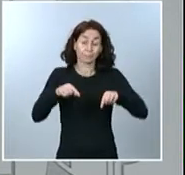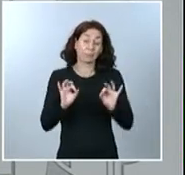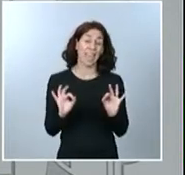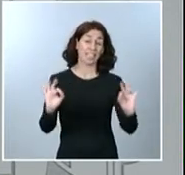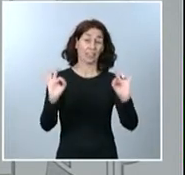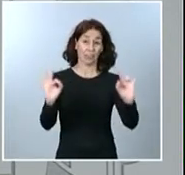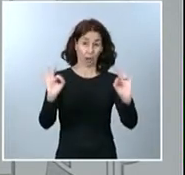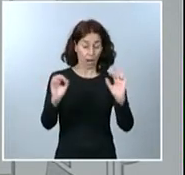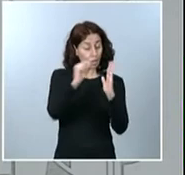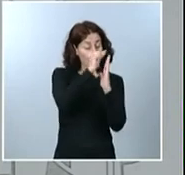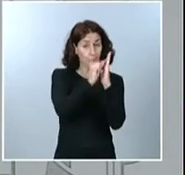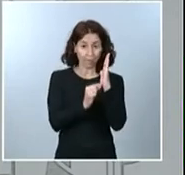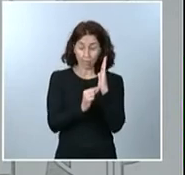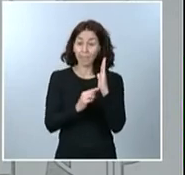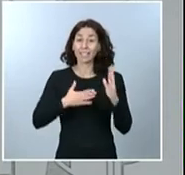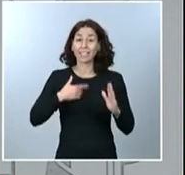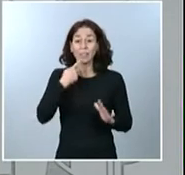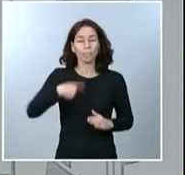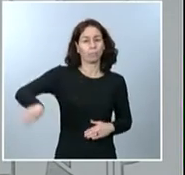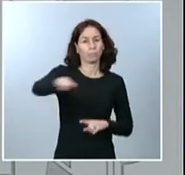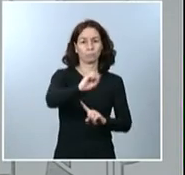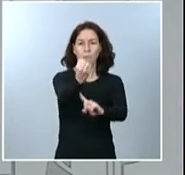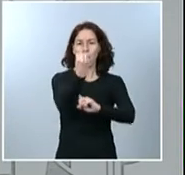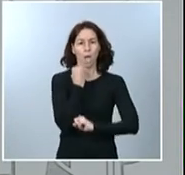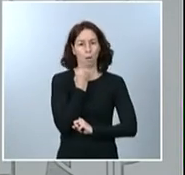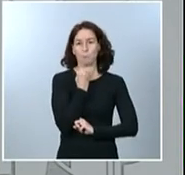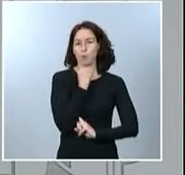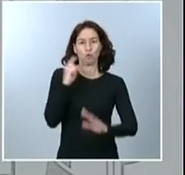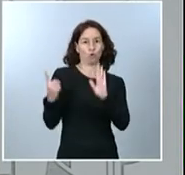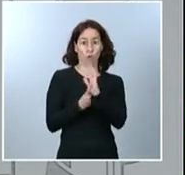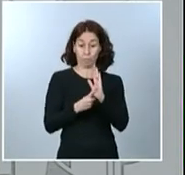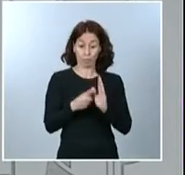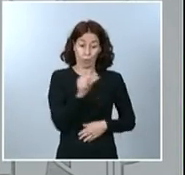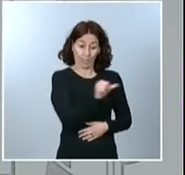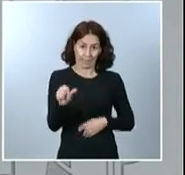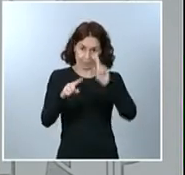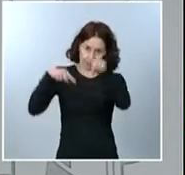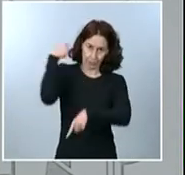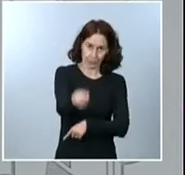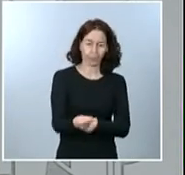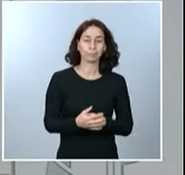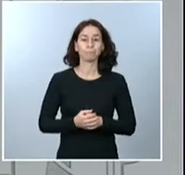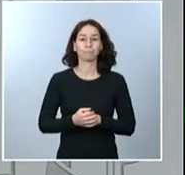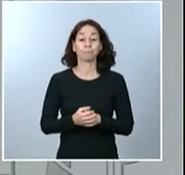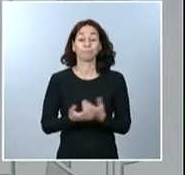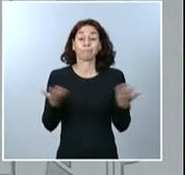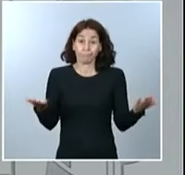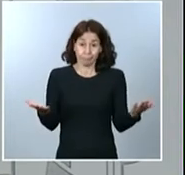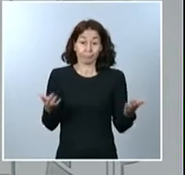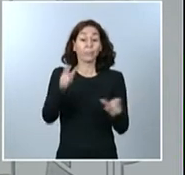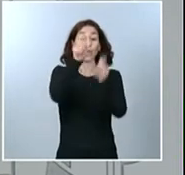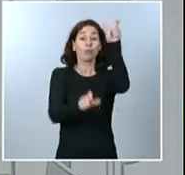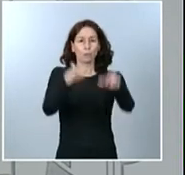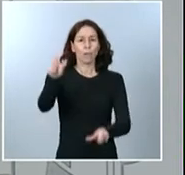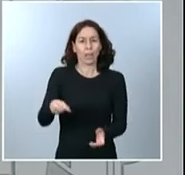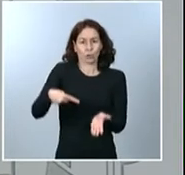con el abrumador respaldo parlamentario en esta semana que viene. Lo exigen los ciudadanos para dar un